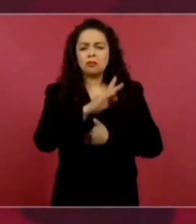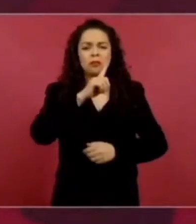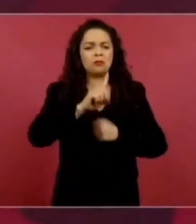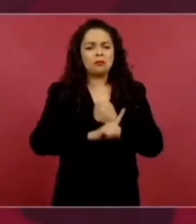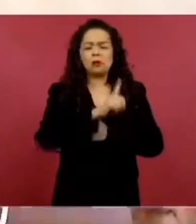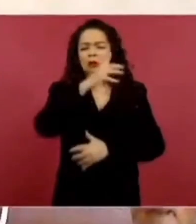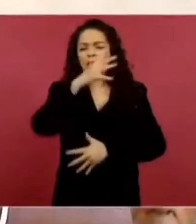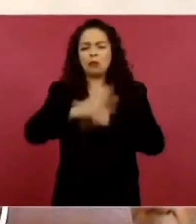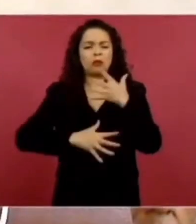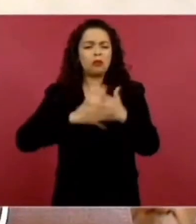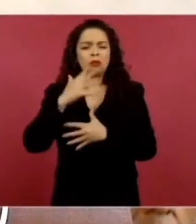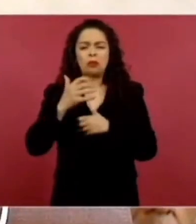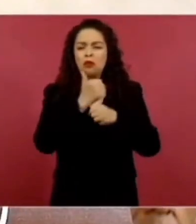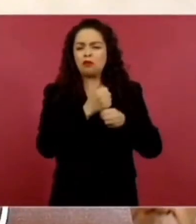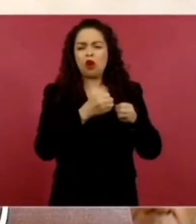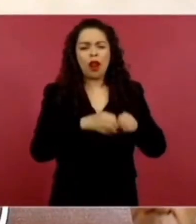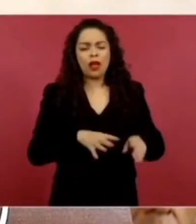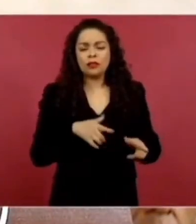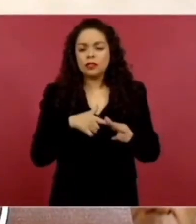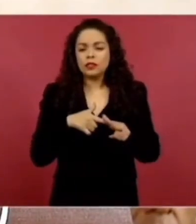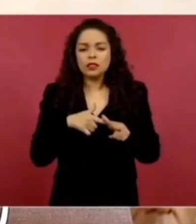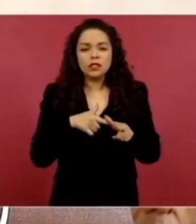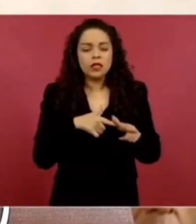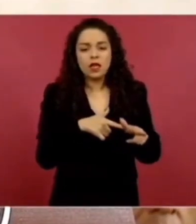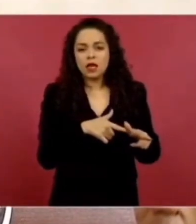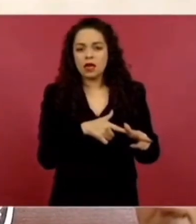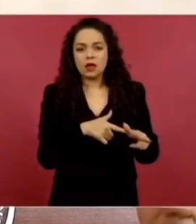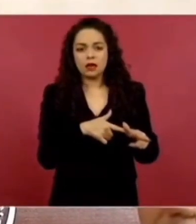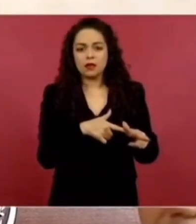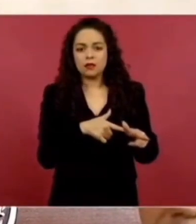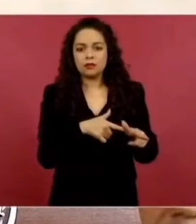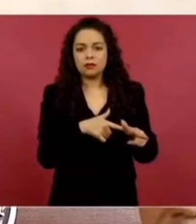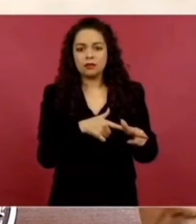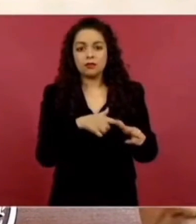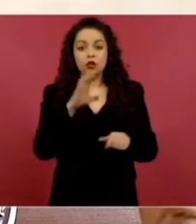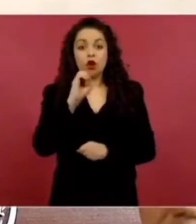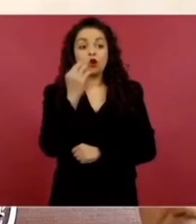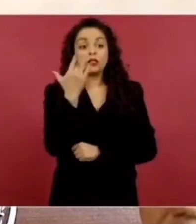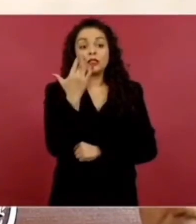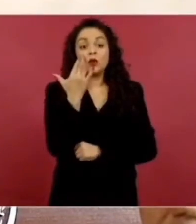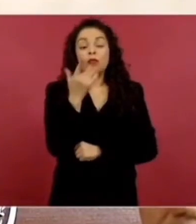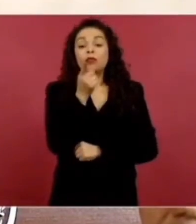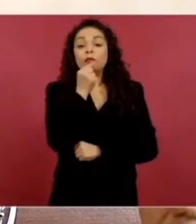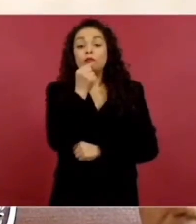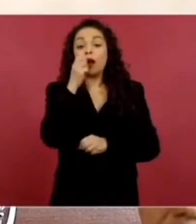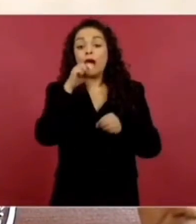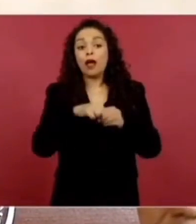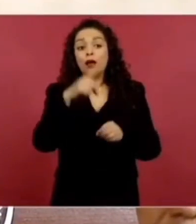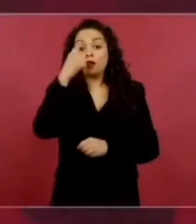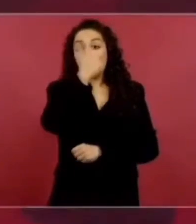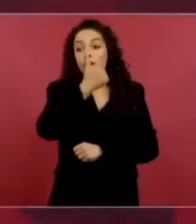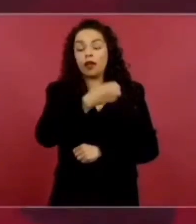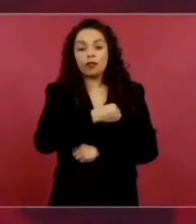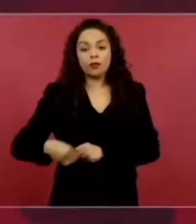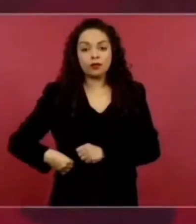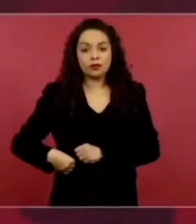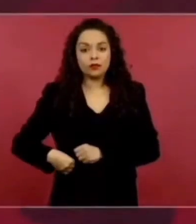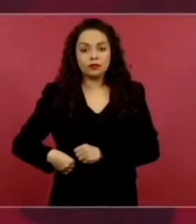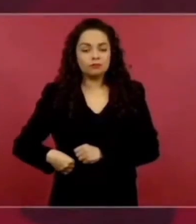Hay que atender las causas. El mal hay que enfrentarlo haciendo el bien.